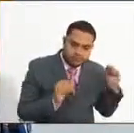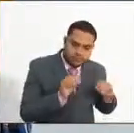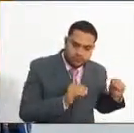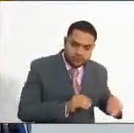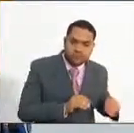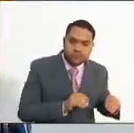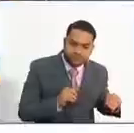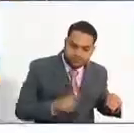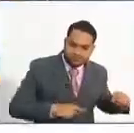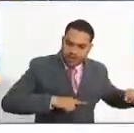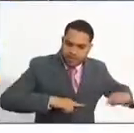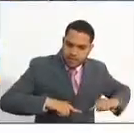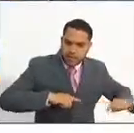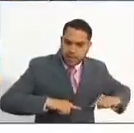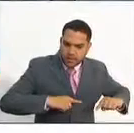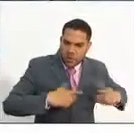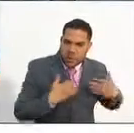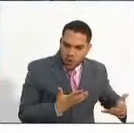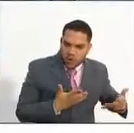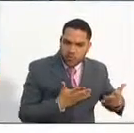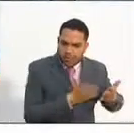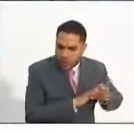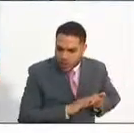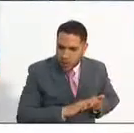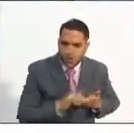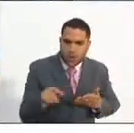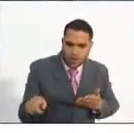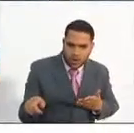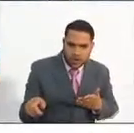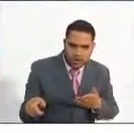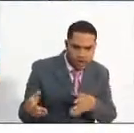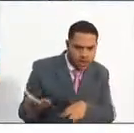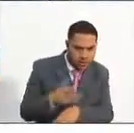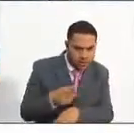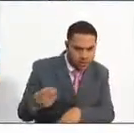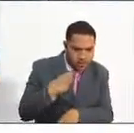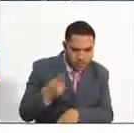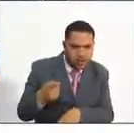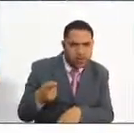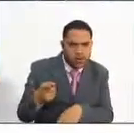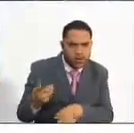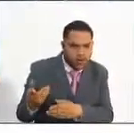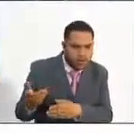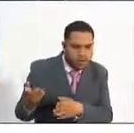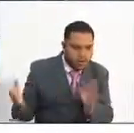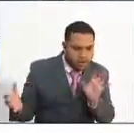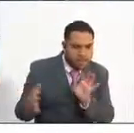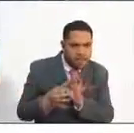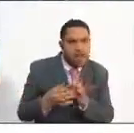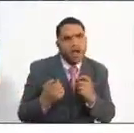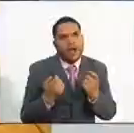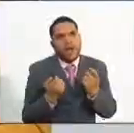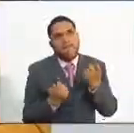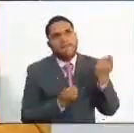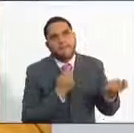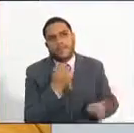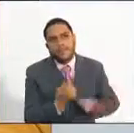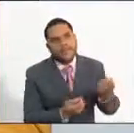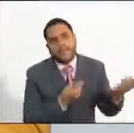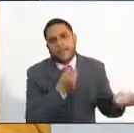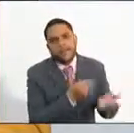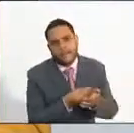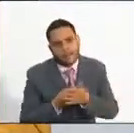actuación administrativa con el propósito de verificar si era viable o no dejar sin efecto tanto la venta de pines como las